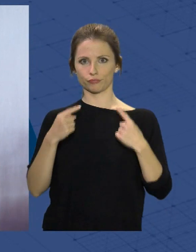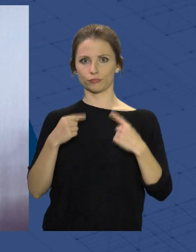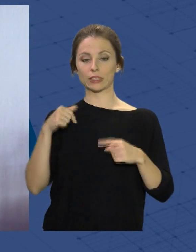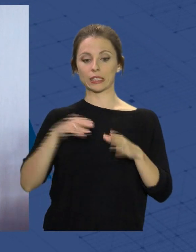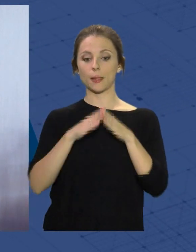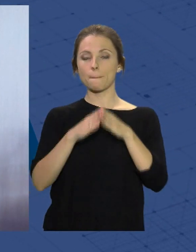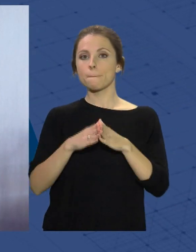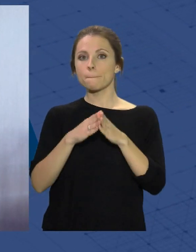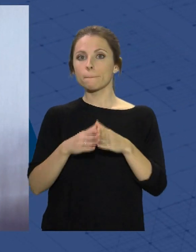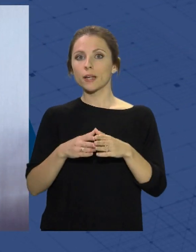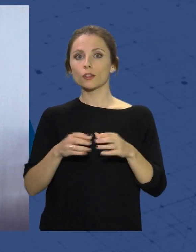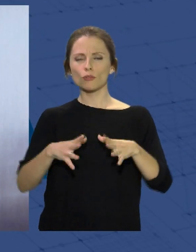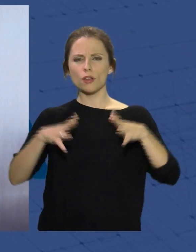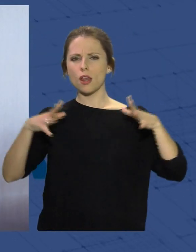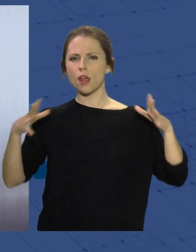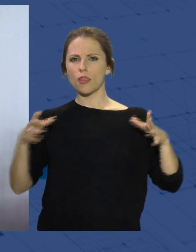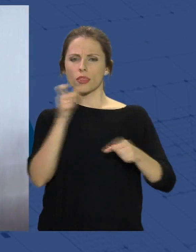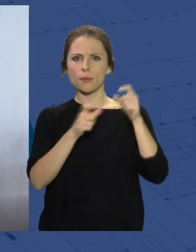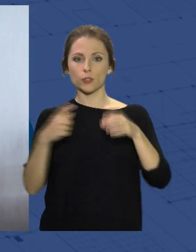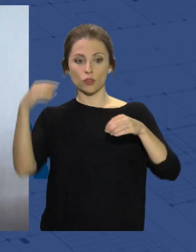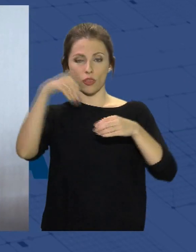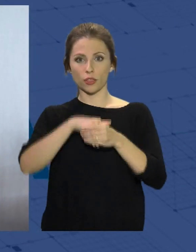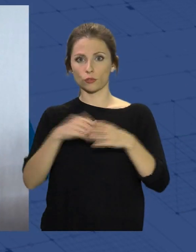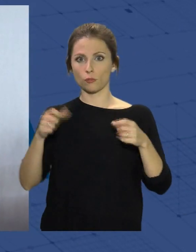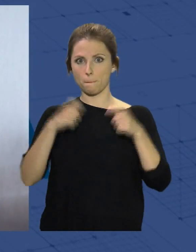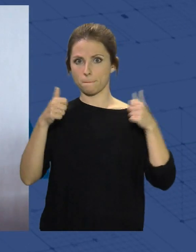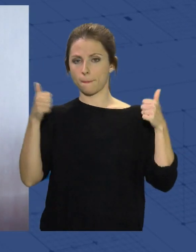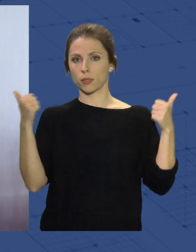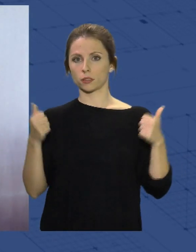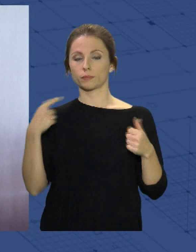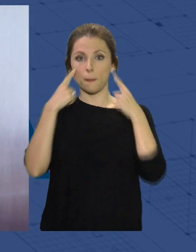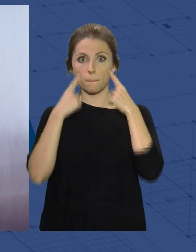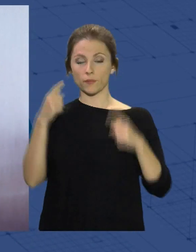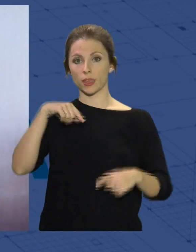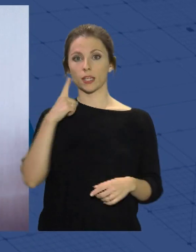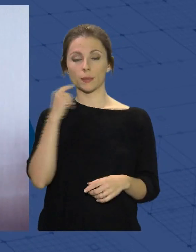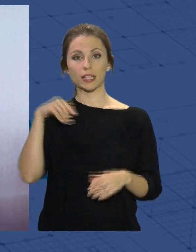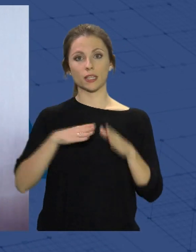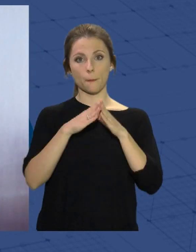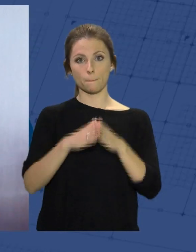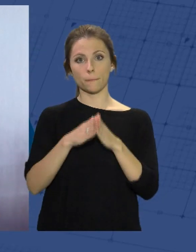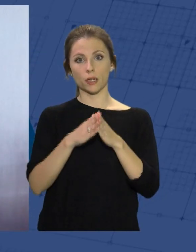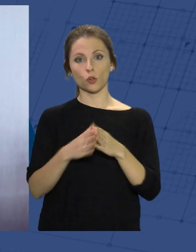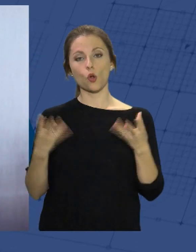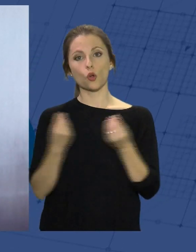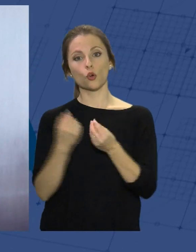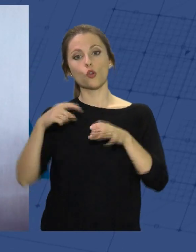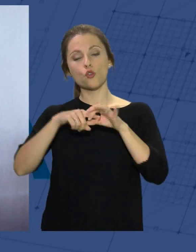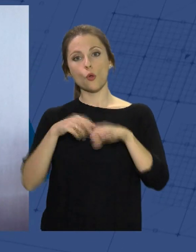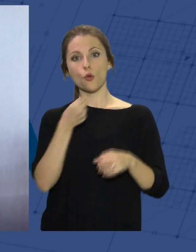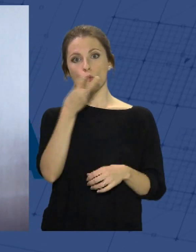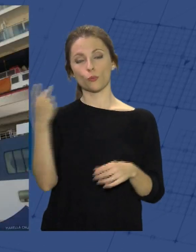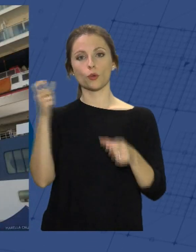el barco más calado y con mayor número de pasajeros. Mi primera vez aquí en Almería, en este barco y con este número de pasajeros.